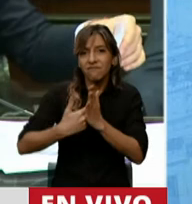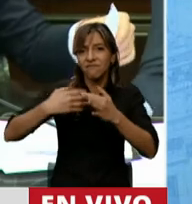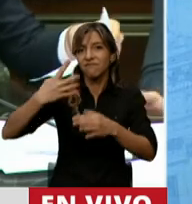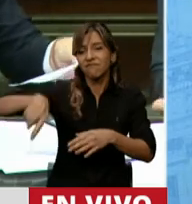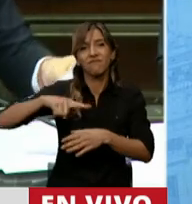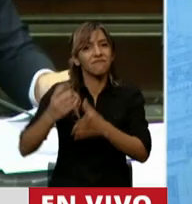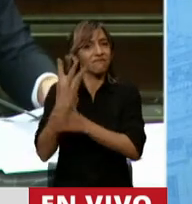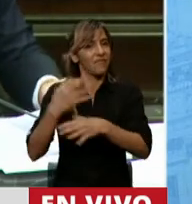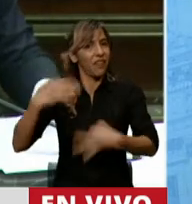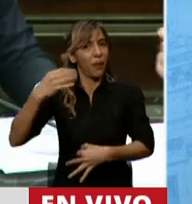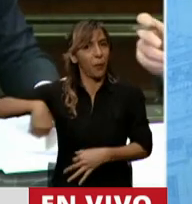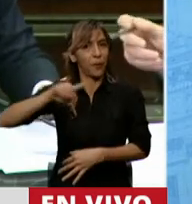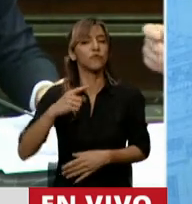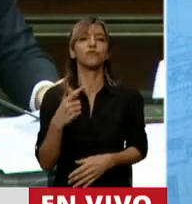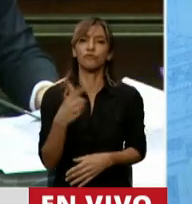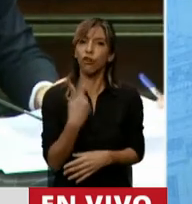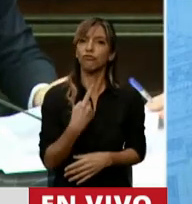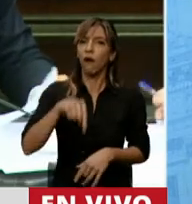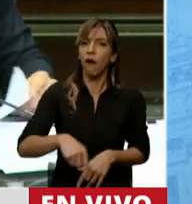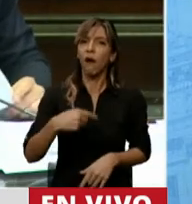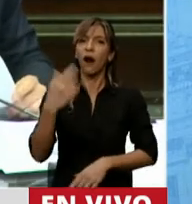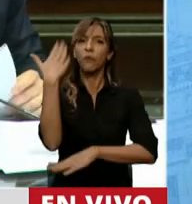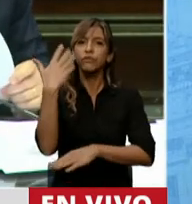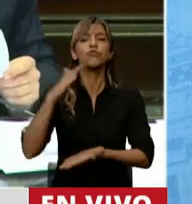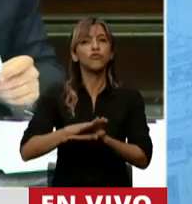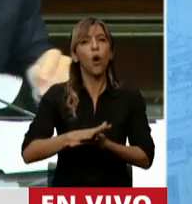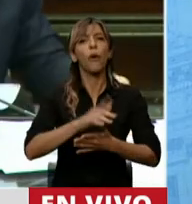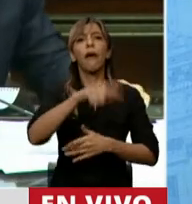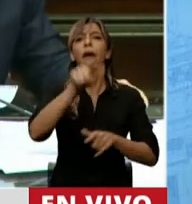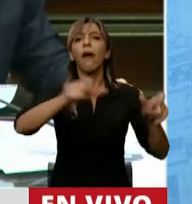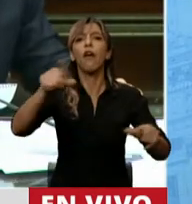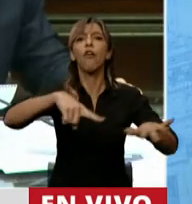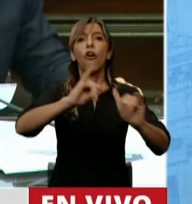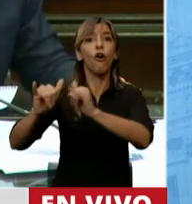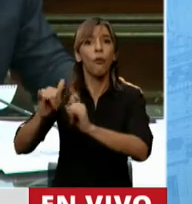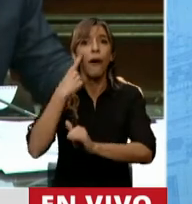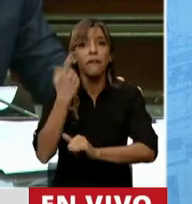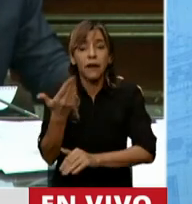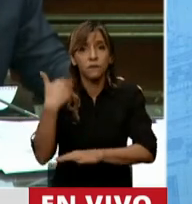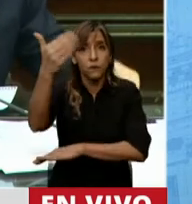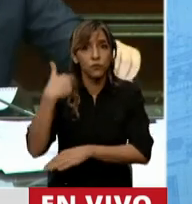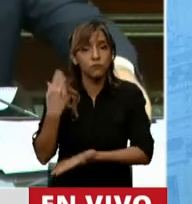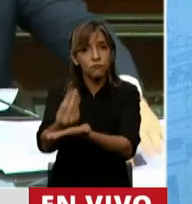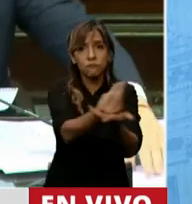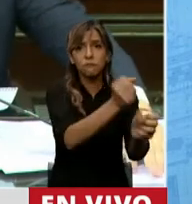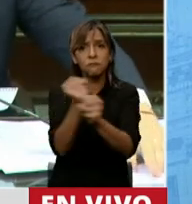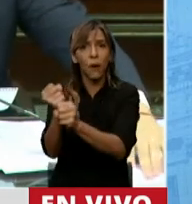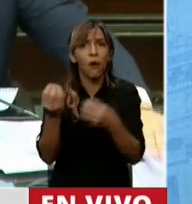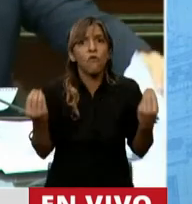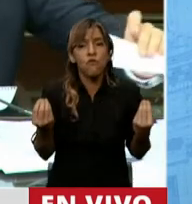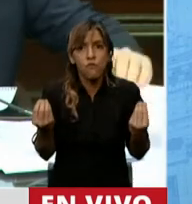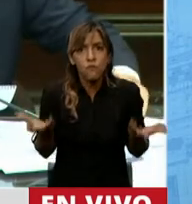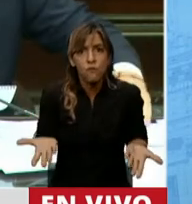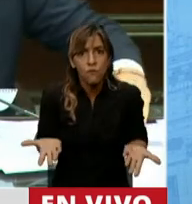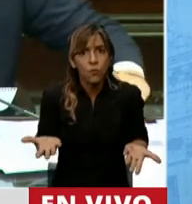hablemos de los jóvenes, de los que nadie habla, ausentes también en el discurso y cómo vamos a hacer para generar trabajo, cómo vamos a, también en el